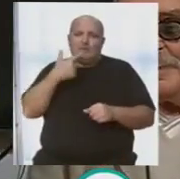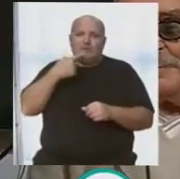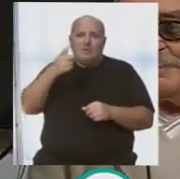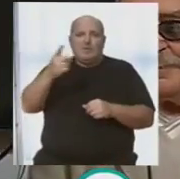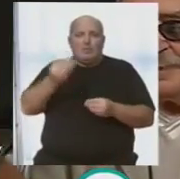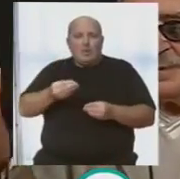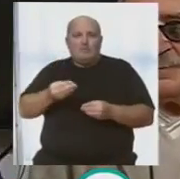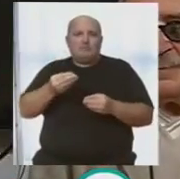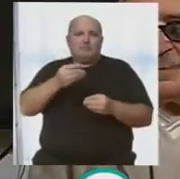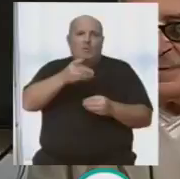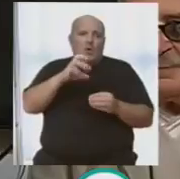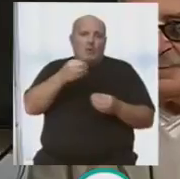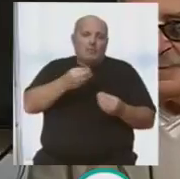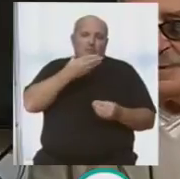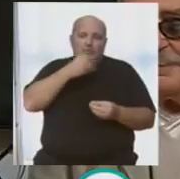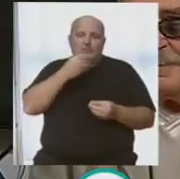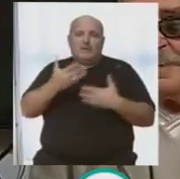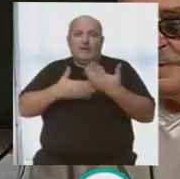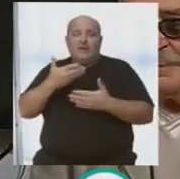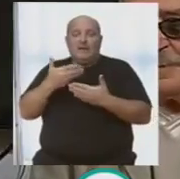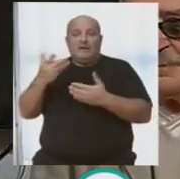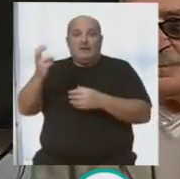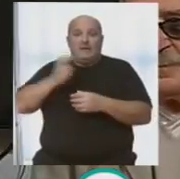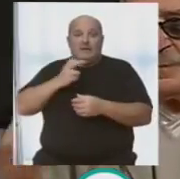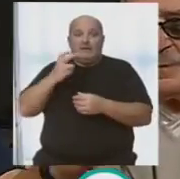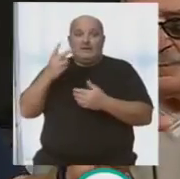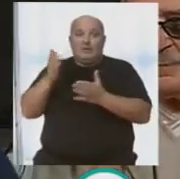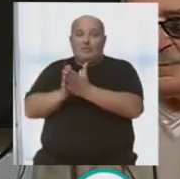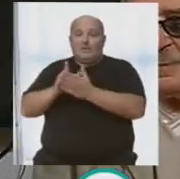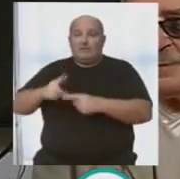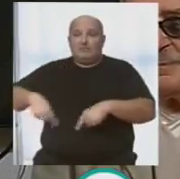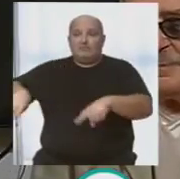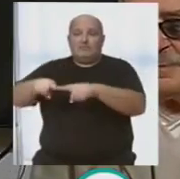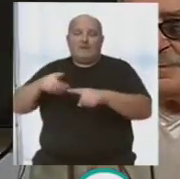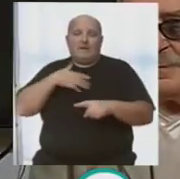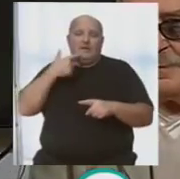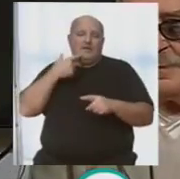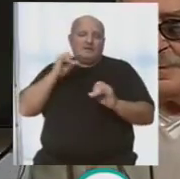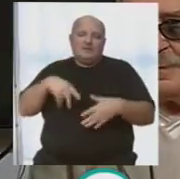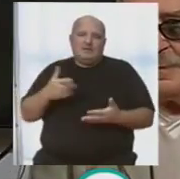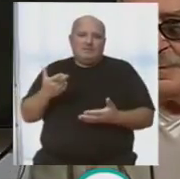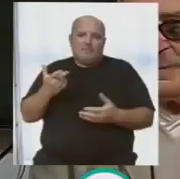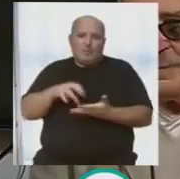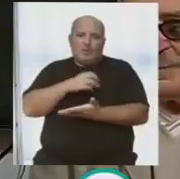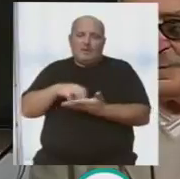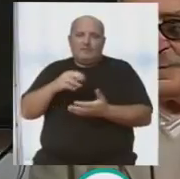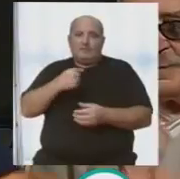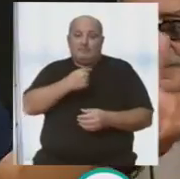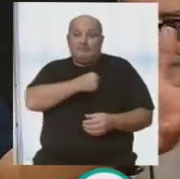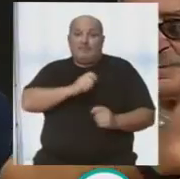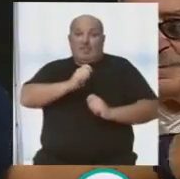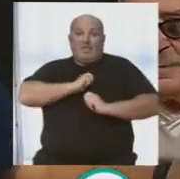tango es bueno, que tu coro ha sido bonito, pero recibir esto de tus compañeros, eso es impagable. Así que recibir esto